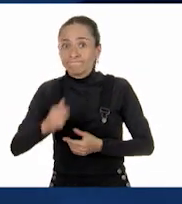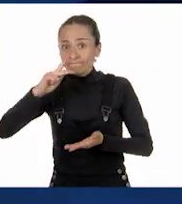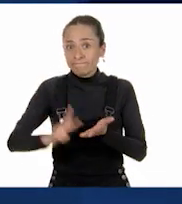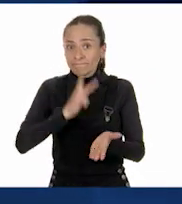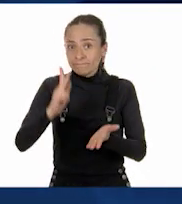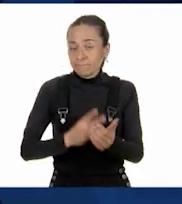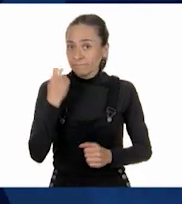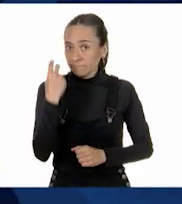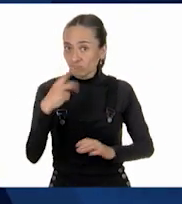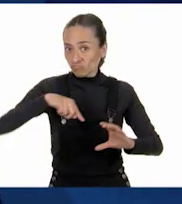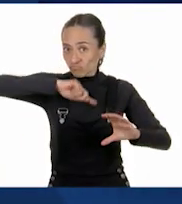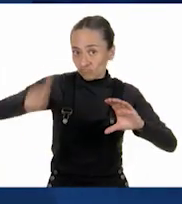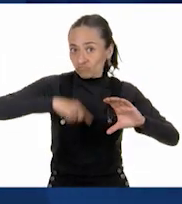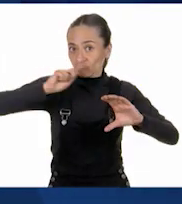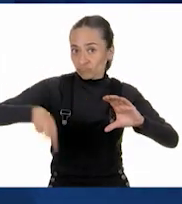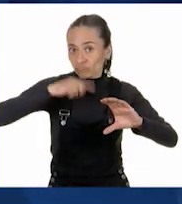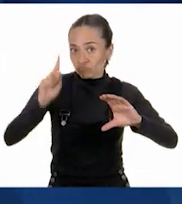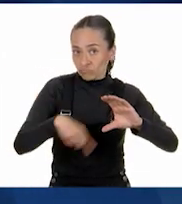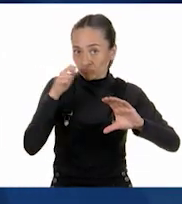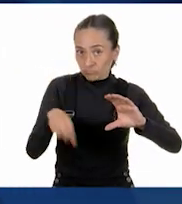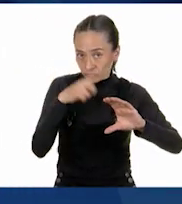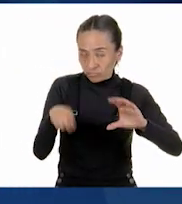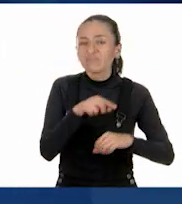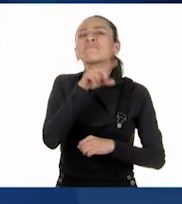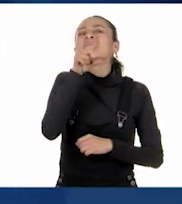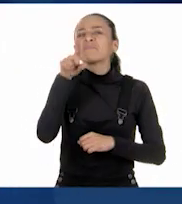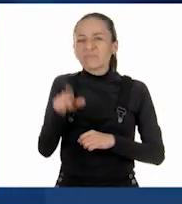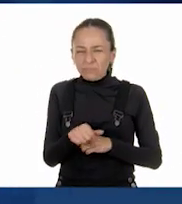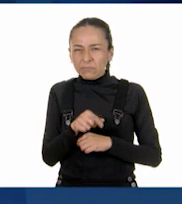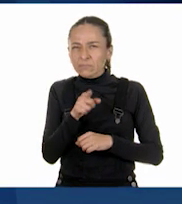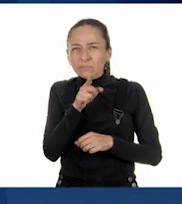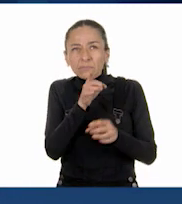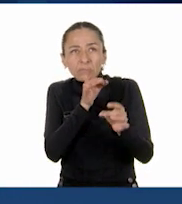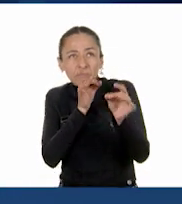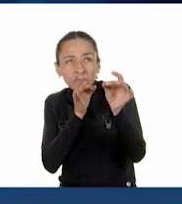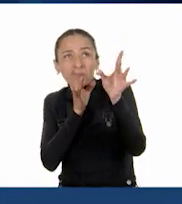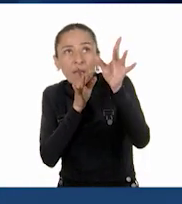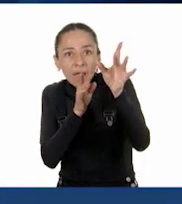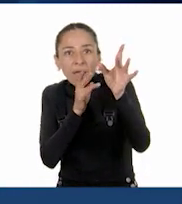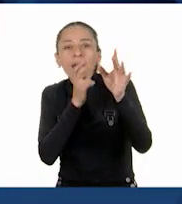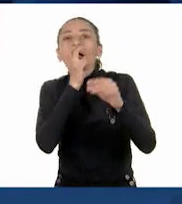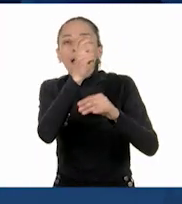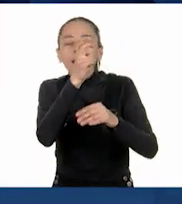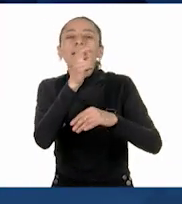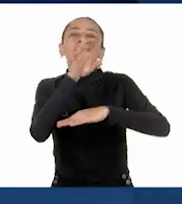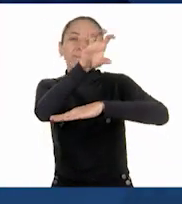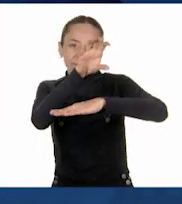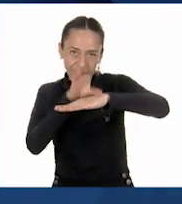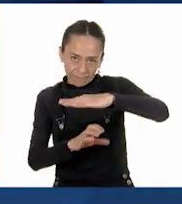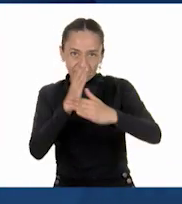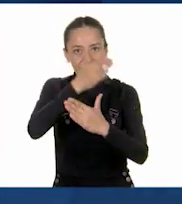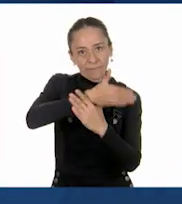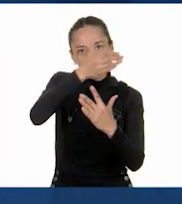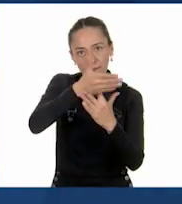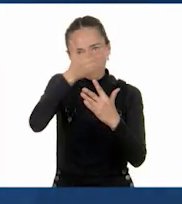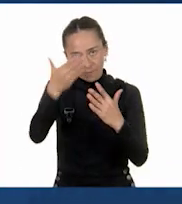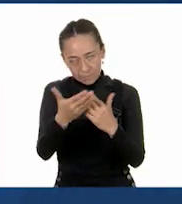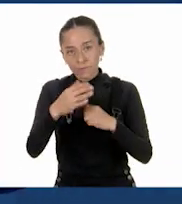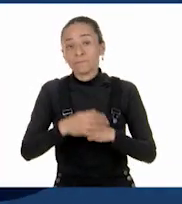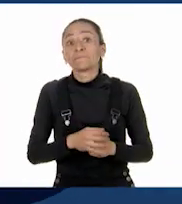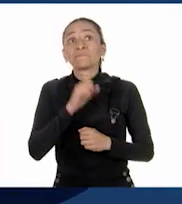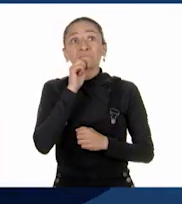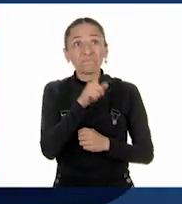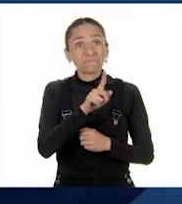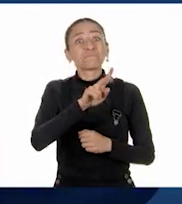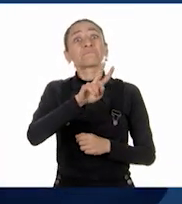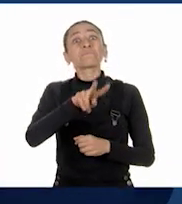registran las fracciones que señale la flecha. Si a la misma persona le sale una fracción igual a la primera, girará la ruleta